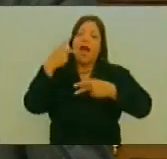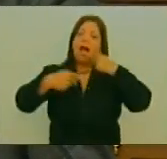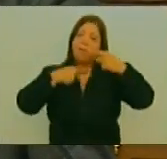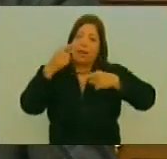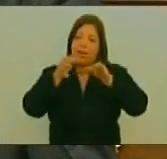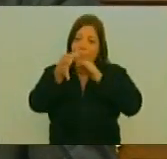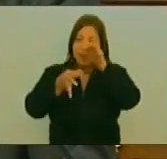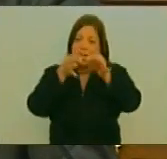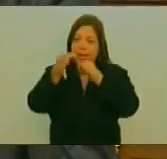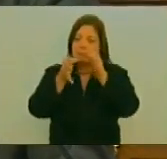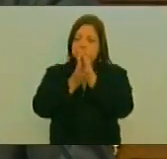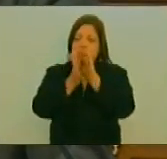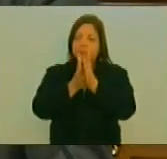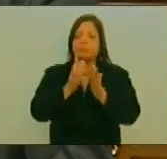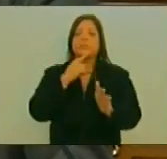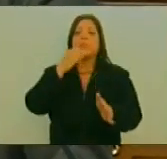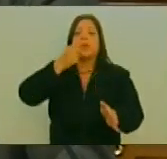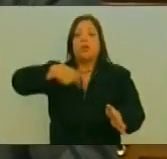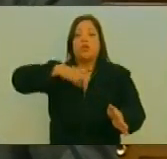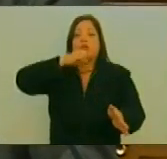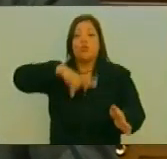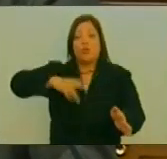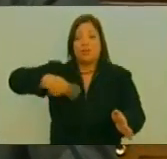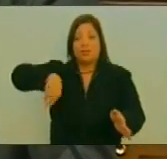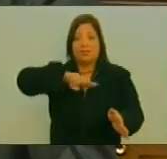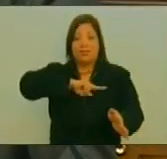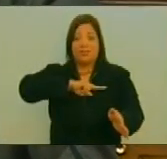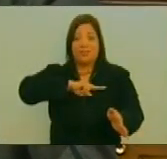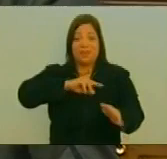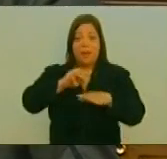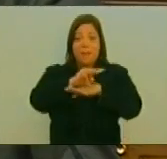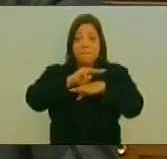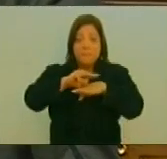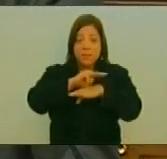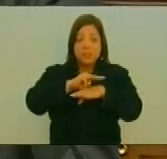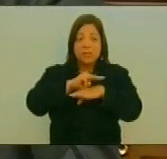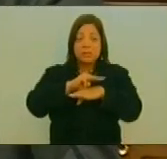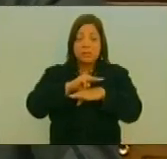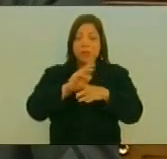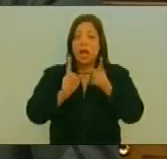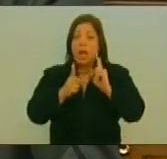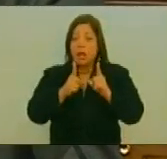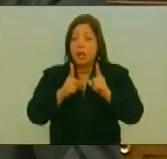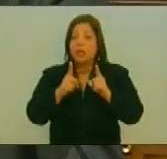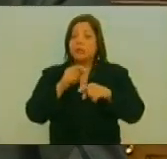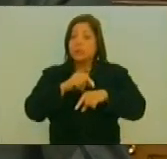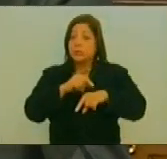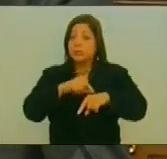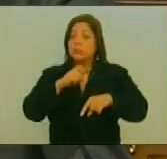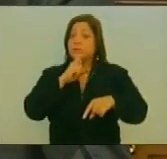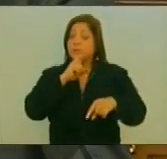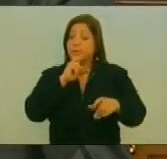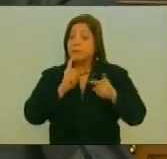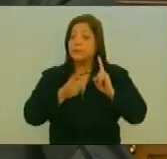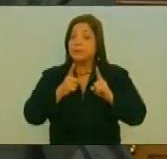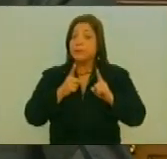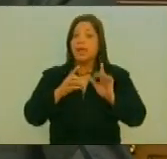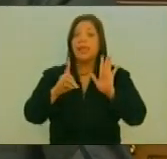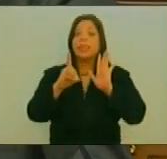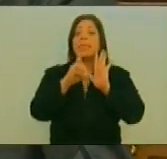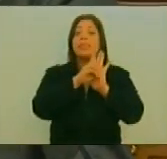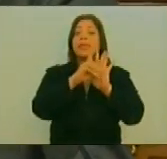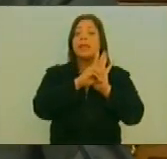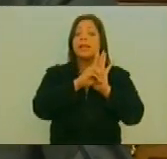En la historia Nuestra En la historia De Venezuela Tenemos un ejemplo De paz Complejo El decreto